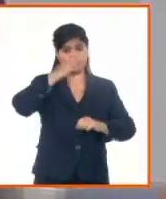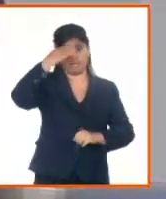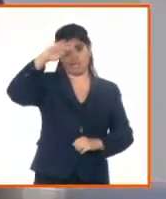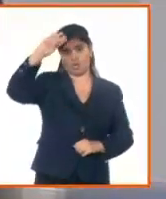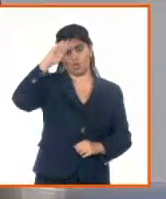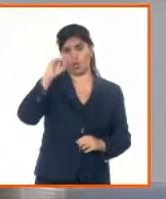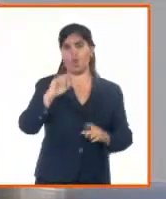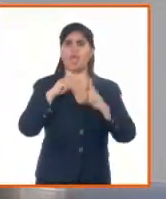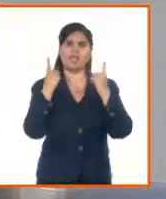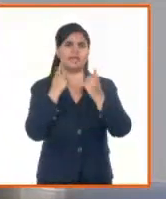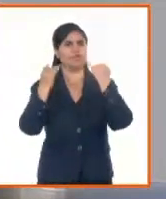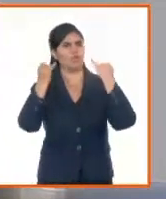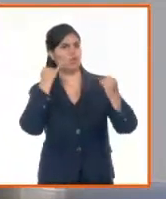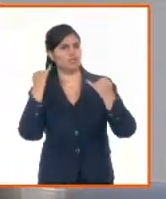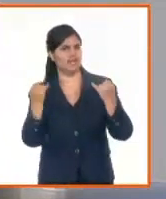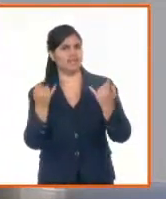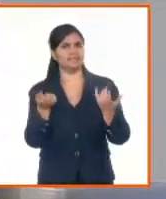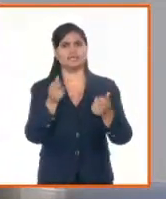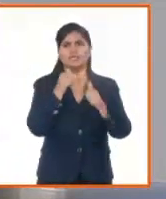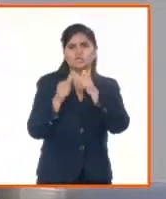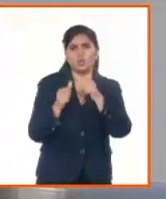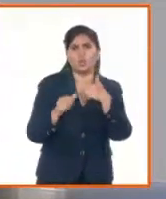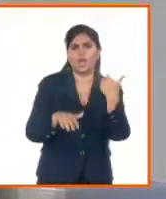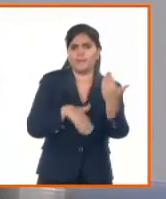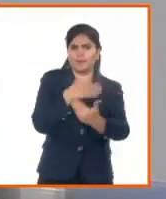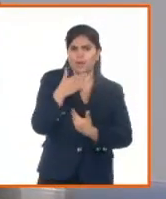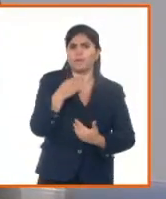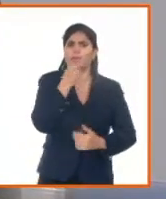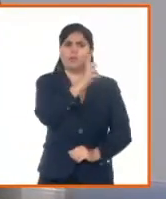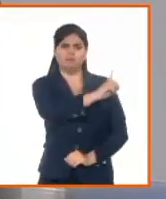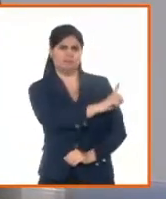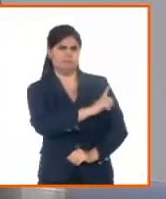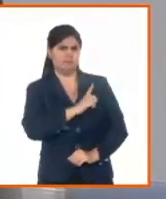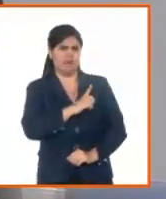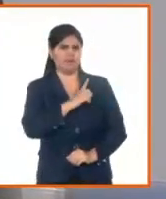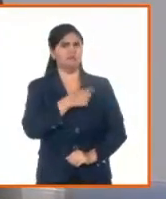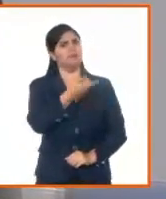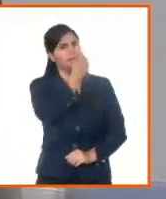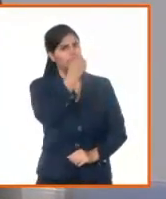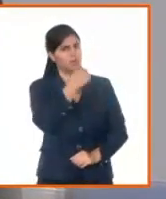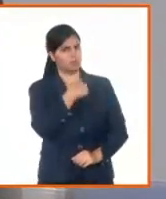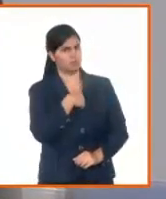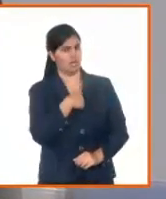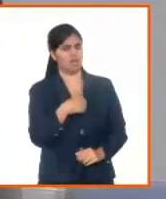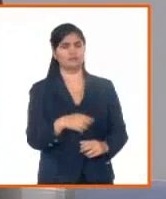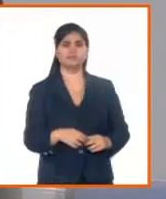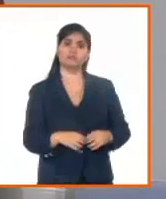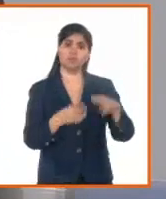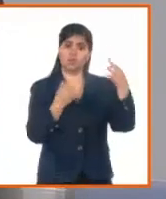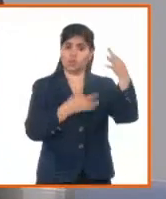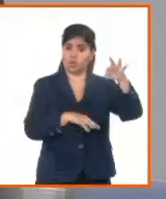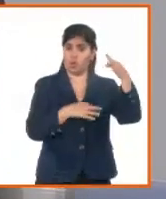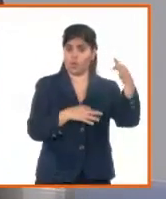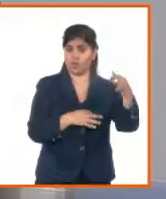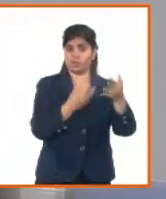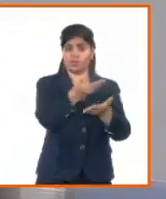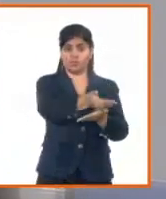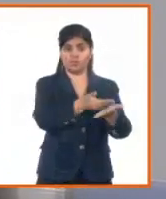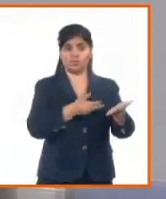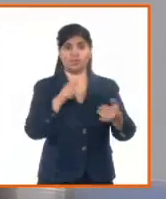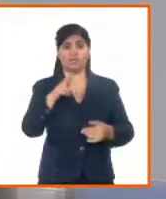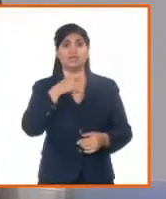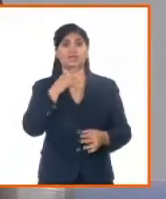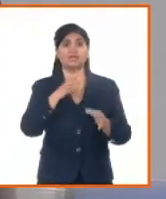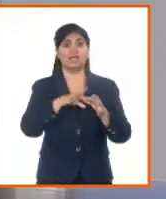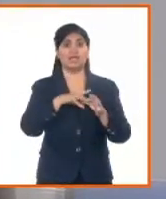en ese ámbito privado. Y se dice que el documento notarial y la inscripción en el registro son los pilares de la